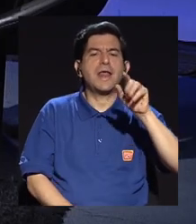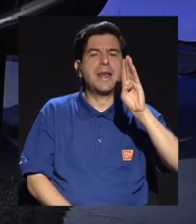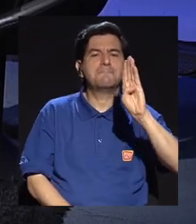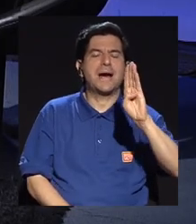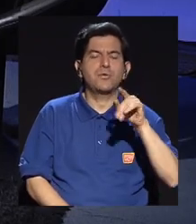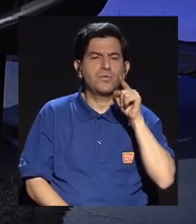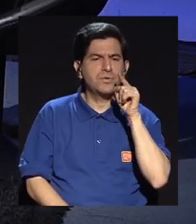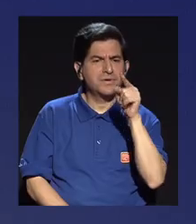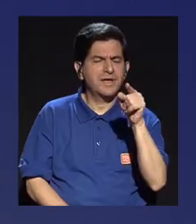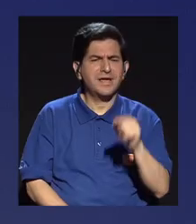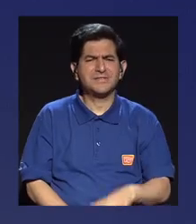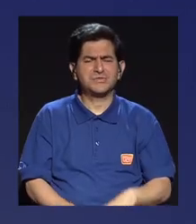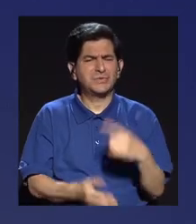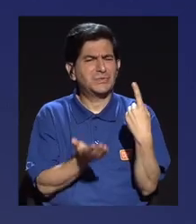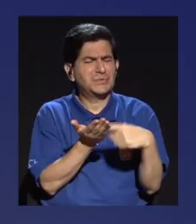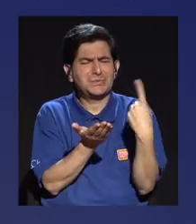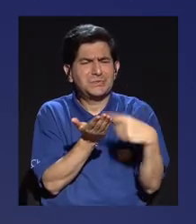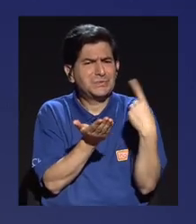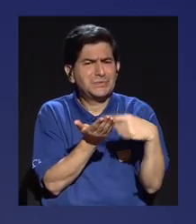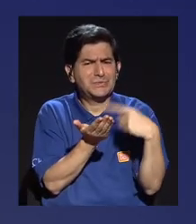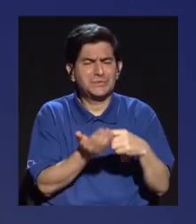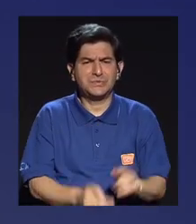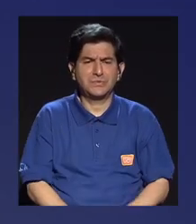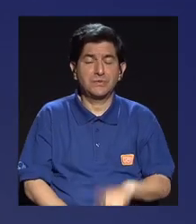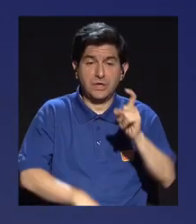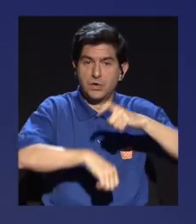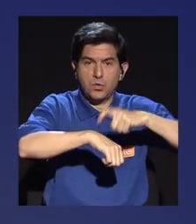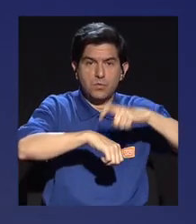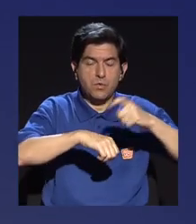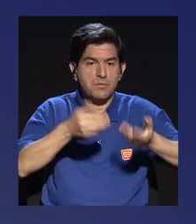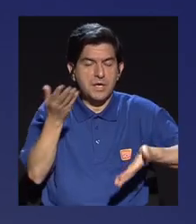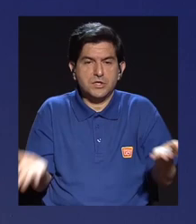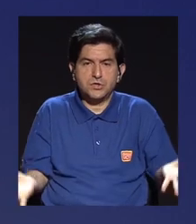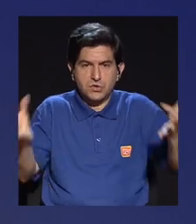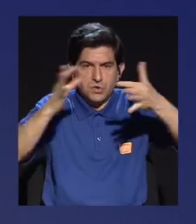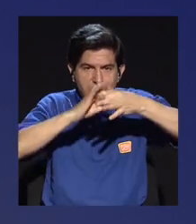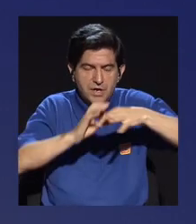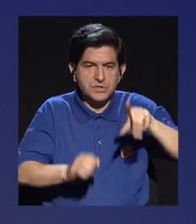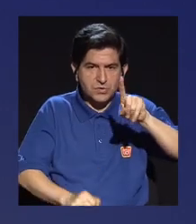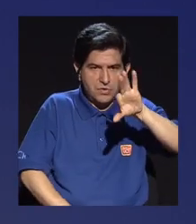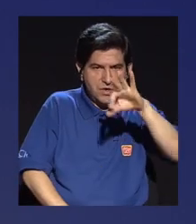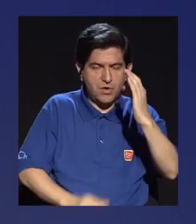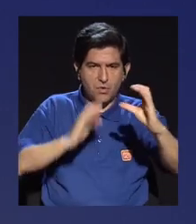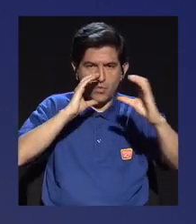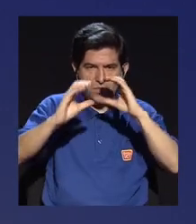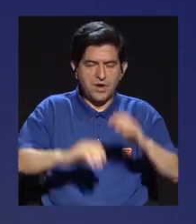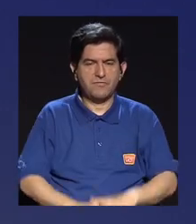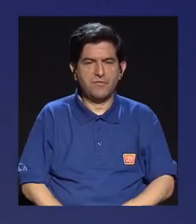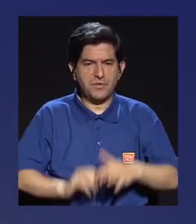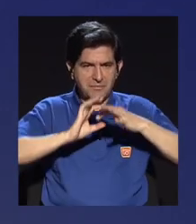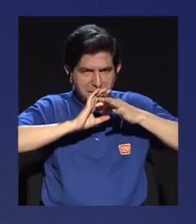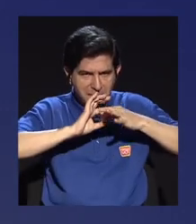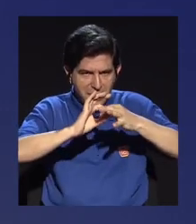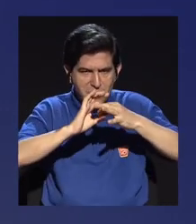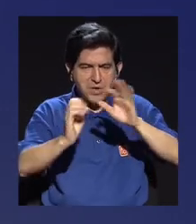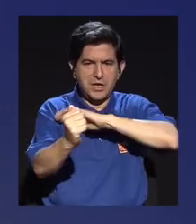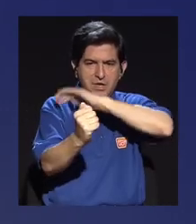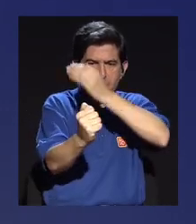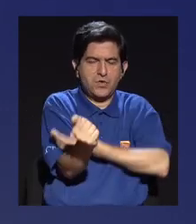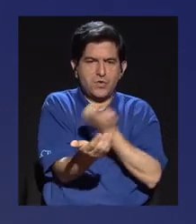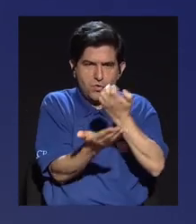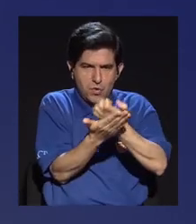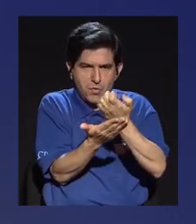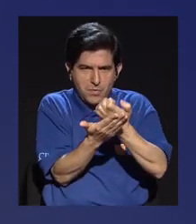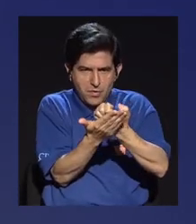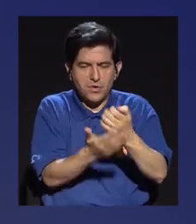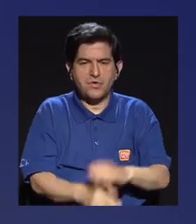generó mucha disputa, sobre todo porque en un momento podía ser relacionado con un medio que iba a llevar de la mano un poder económico